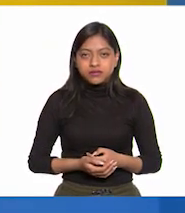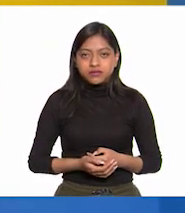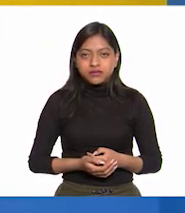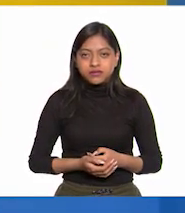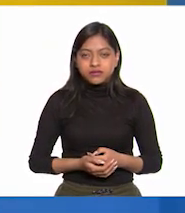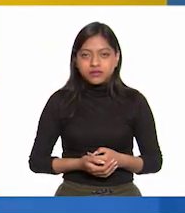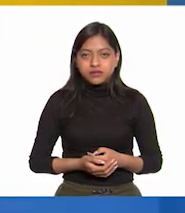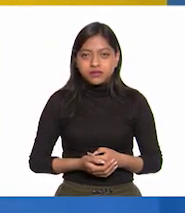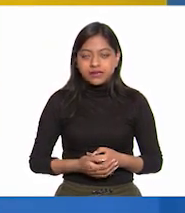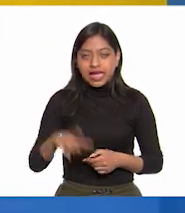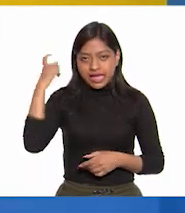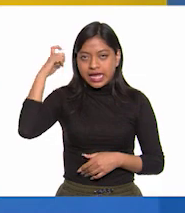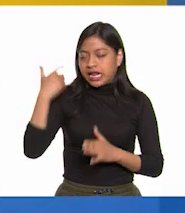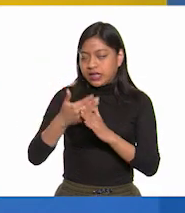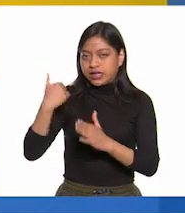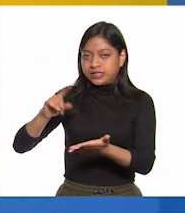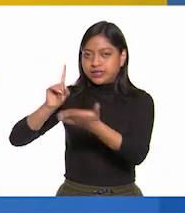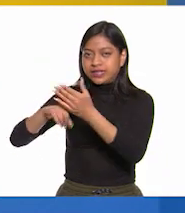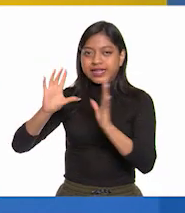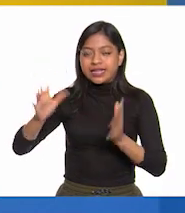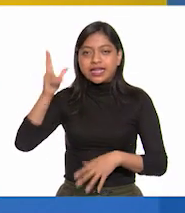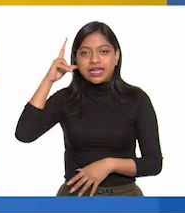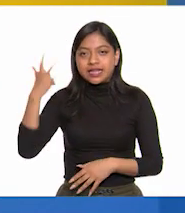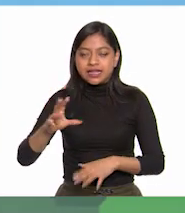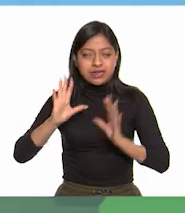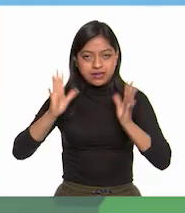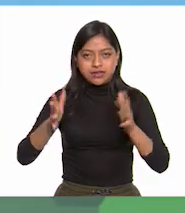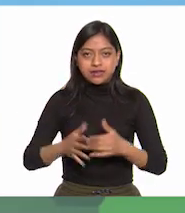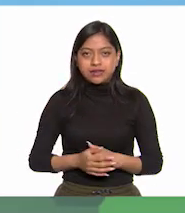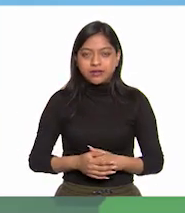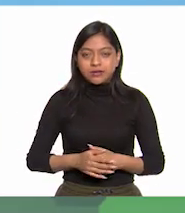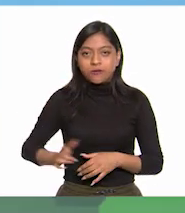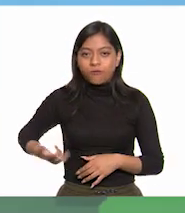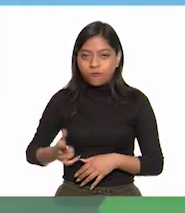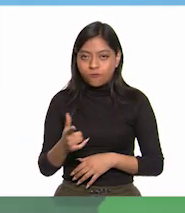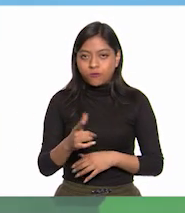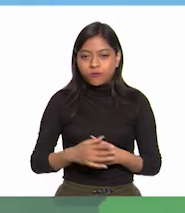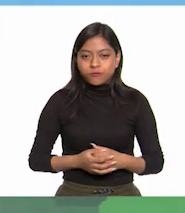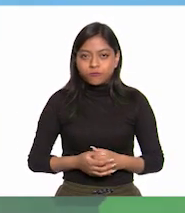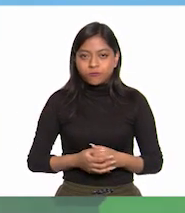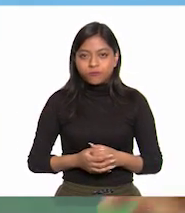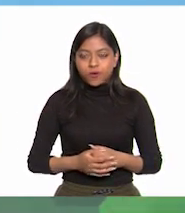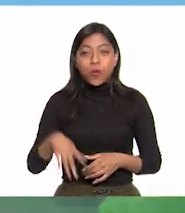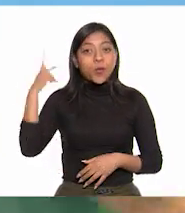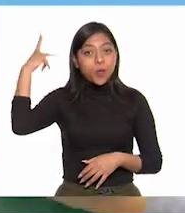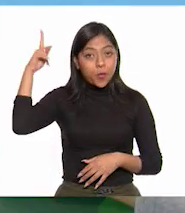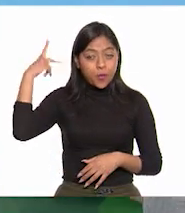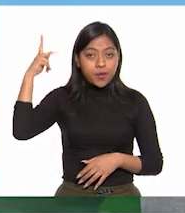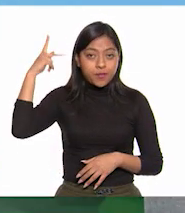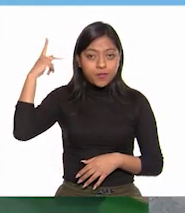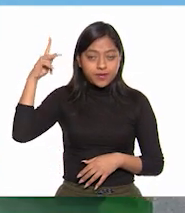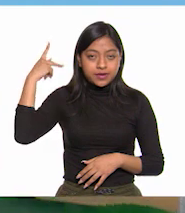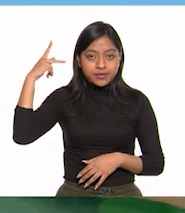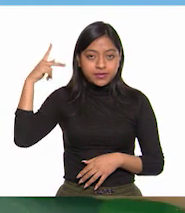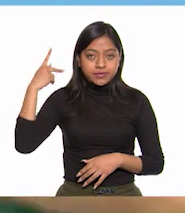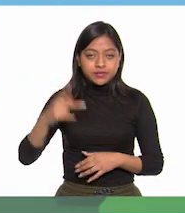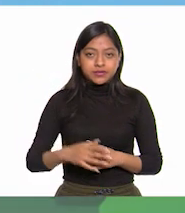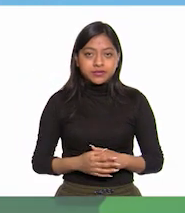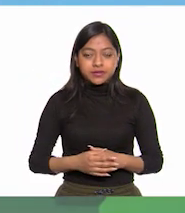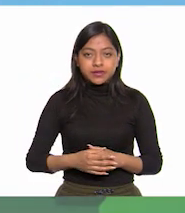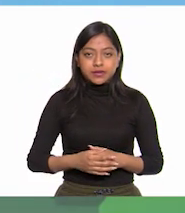Querétaro ya lo teníamos. Hidalgo también. Guanajuato. Hay que sumar Puebla. Sumemos Puebla.